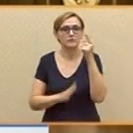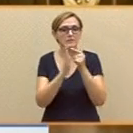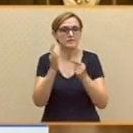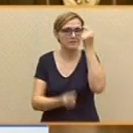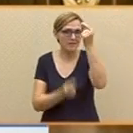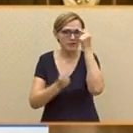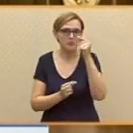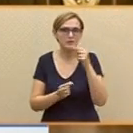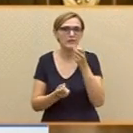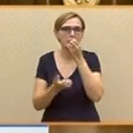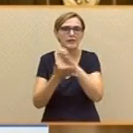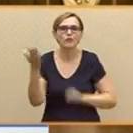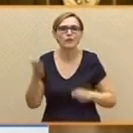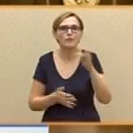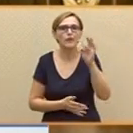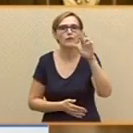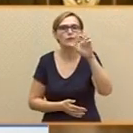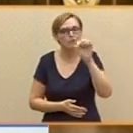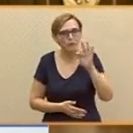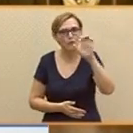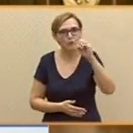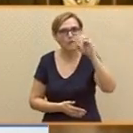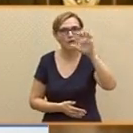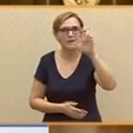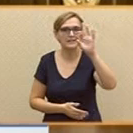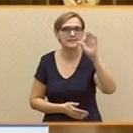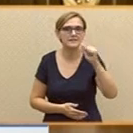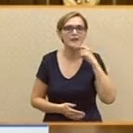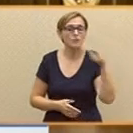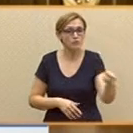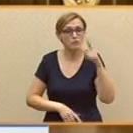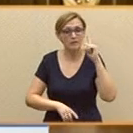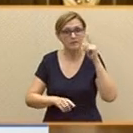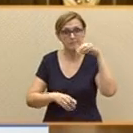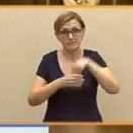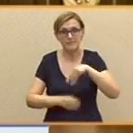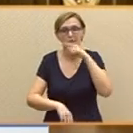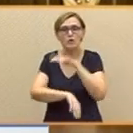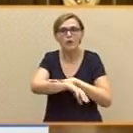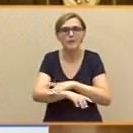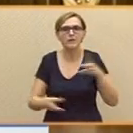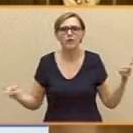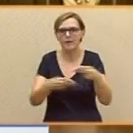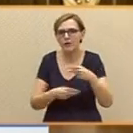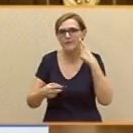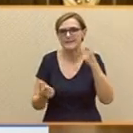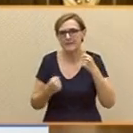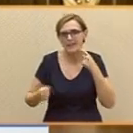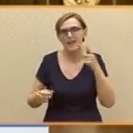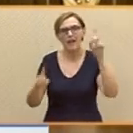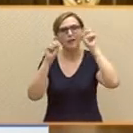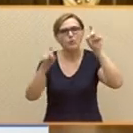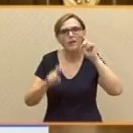año, señor Rajoy. Con ustedes a los mandos del Gobierno ha habido recortes en sanidad, en educación, se ha reducido el número de personas